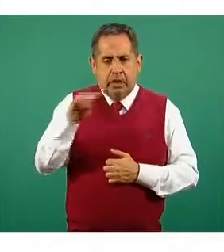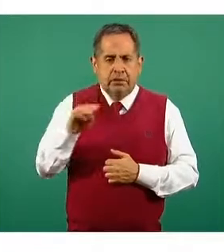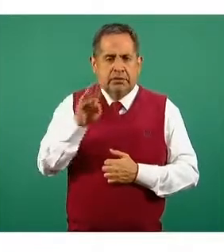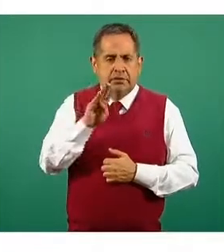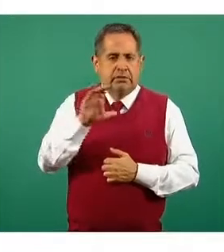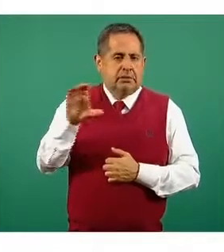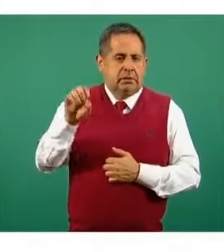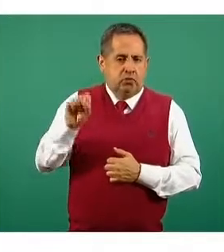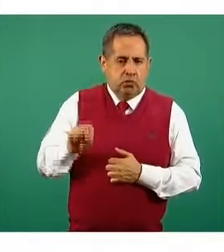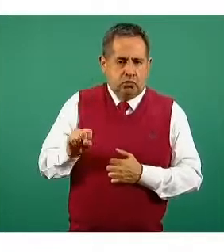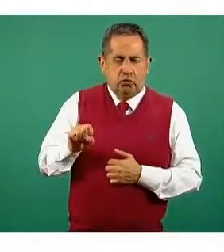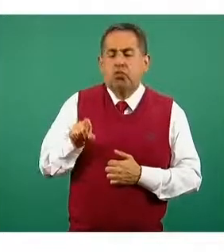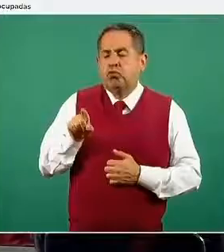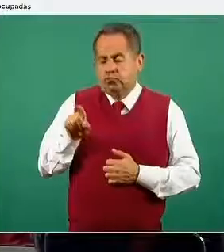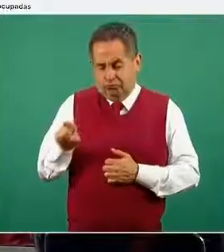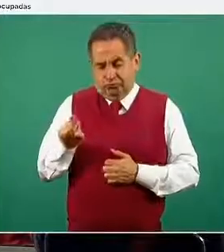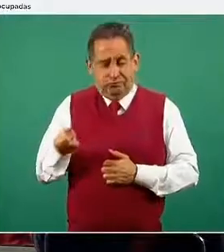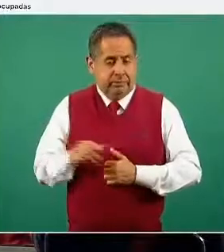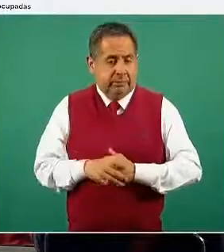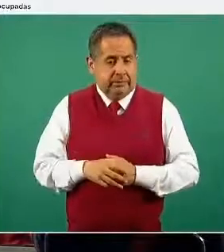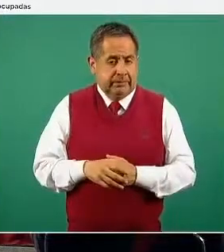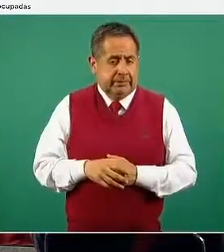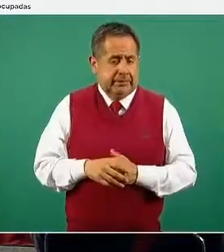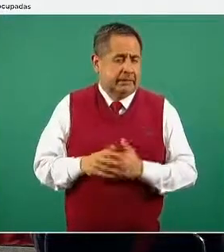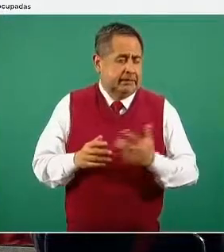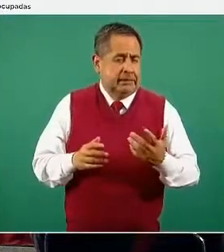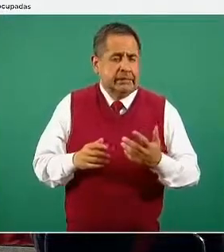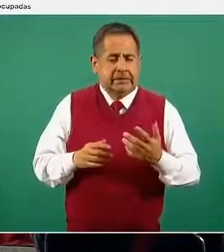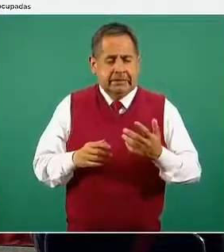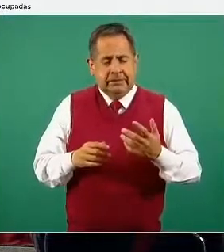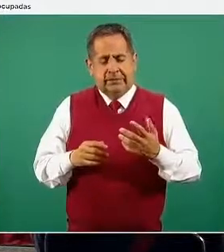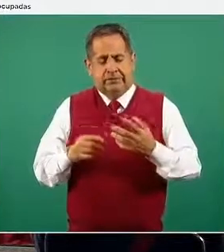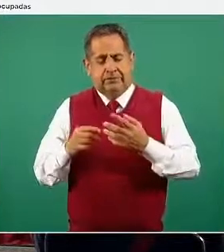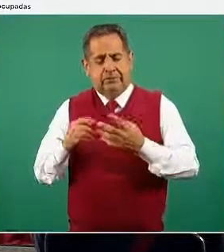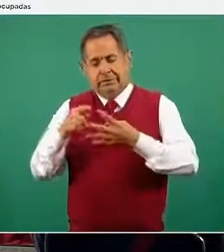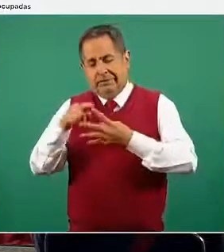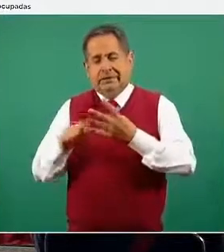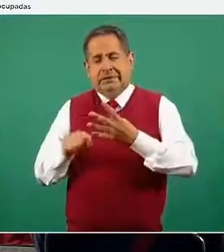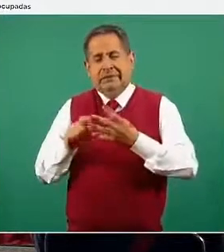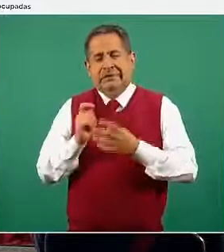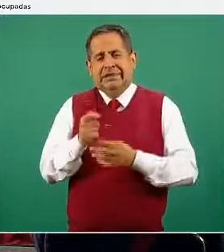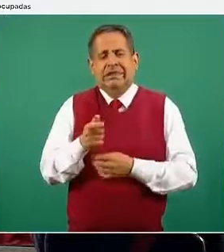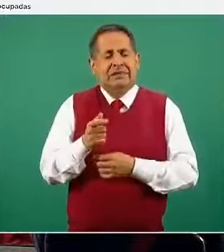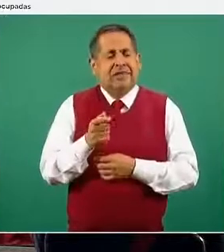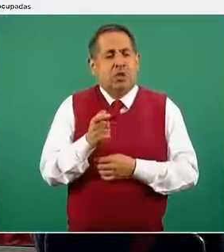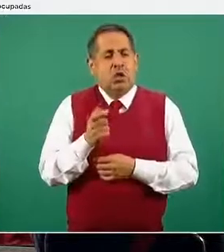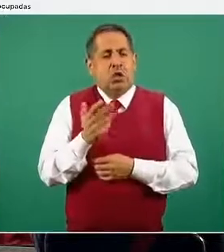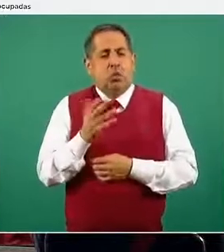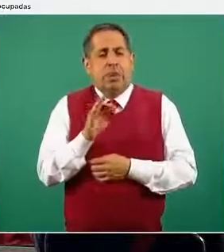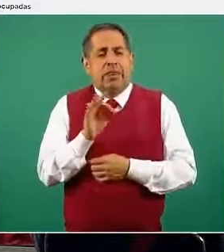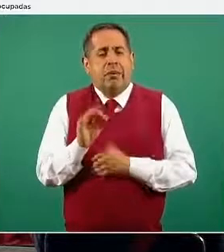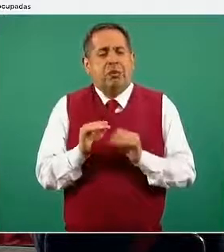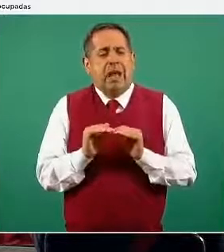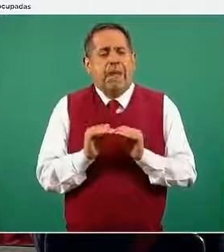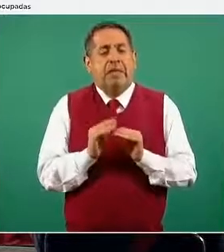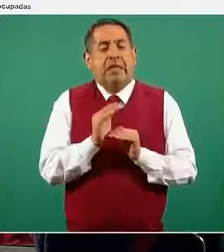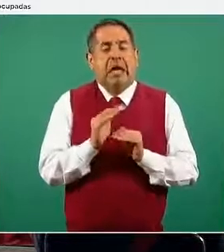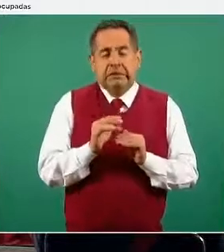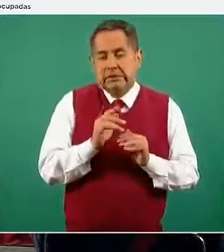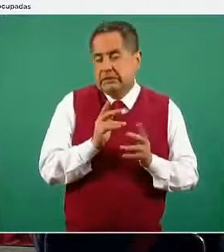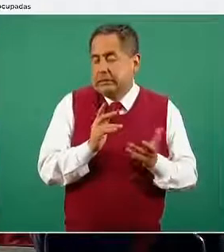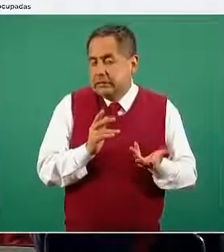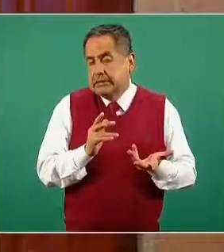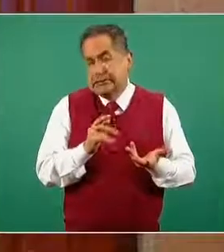California Sur. Los últimos cuatro, pues básicamente apenas cruzando esta barrera del cincuenta por ciento